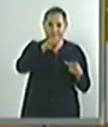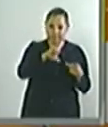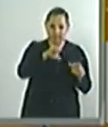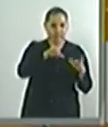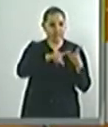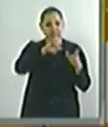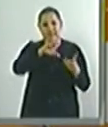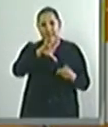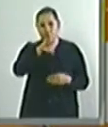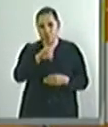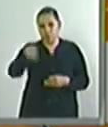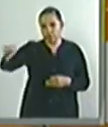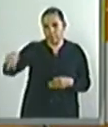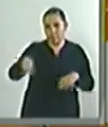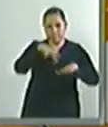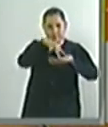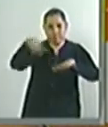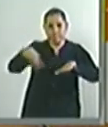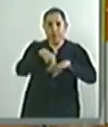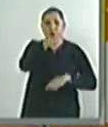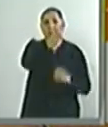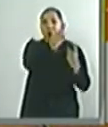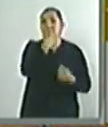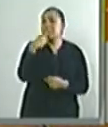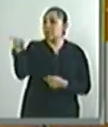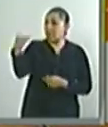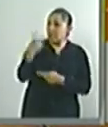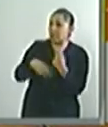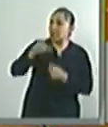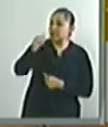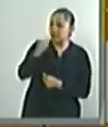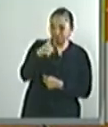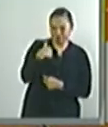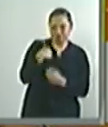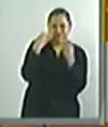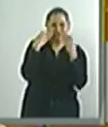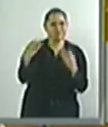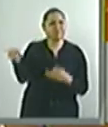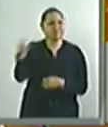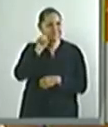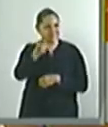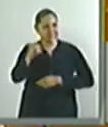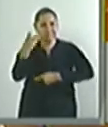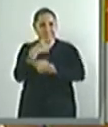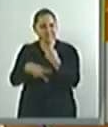a quien alguien decía que nunca está presente y yo siempre lo veo presente y participando. ¿Qué queremos